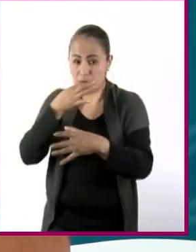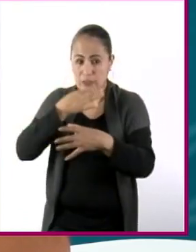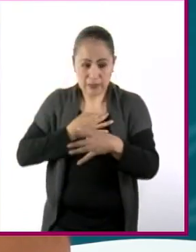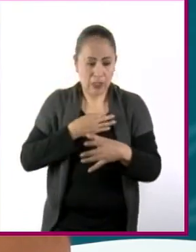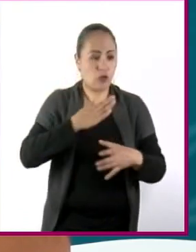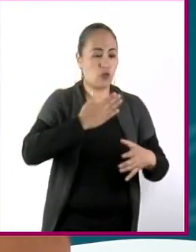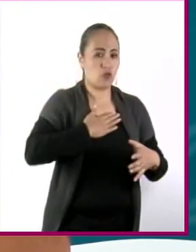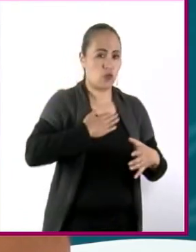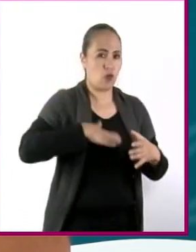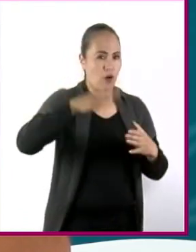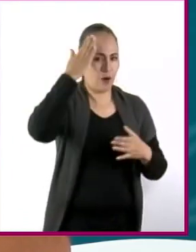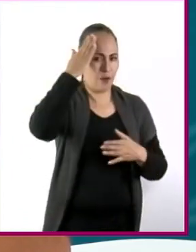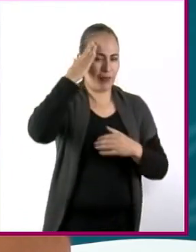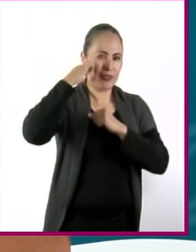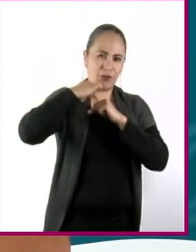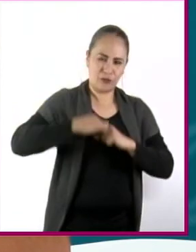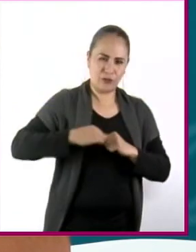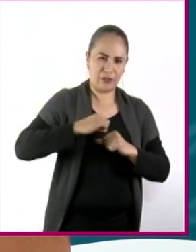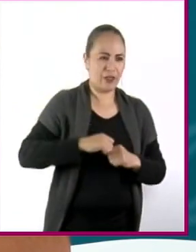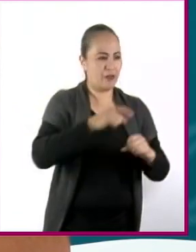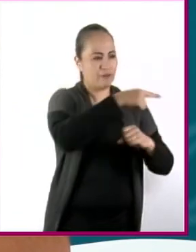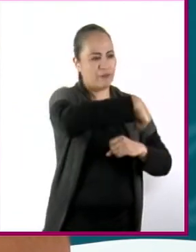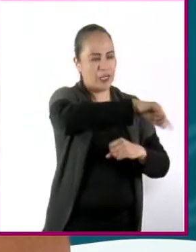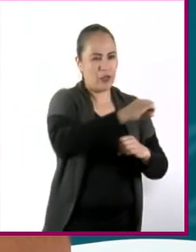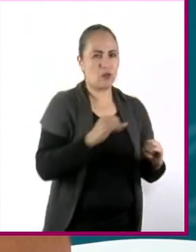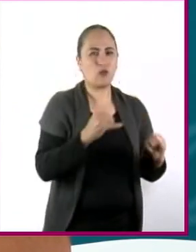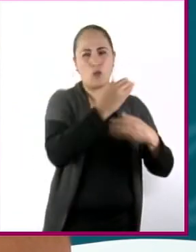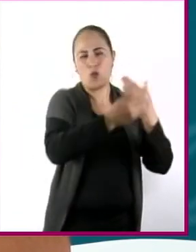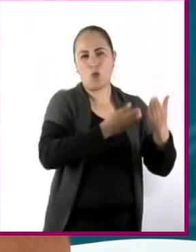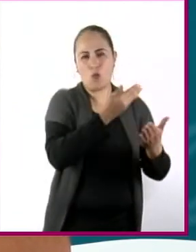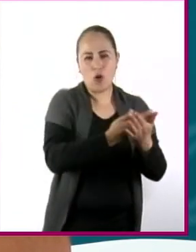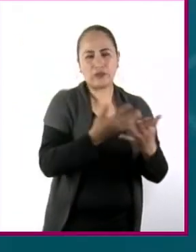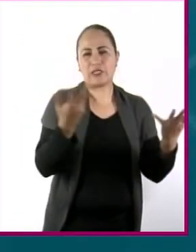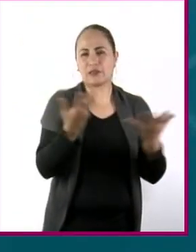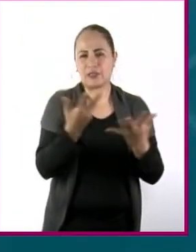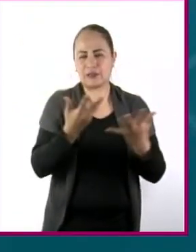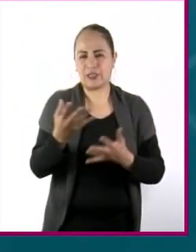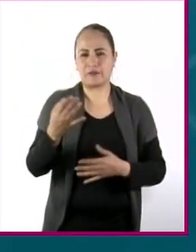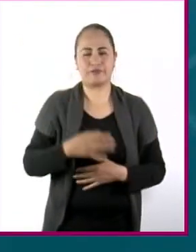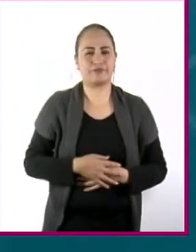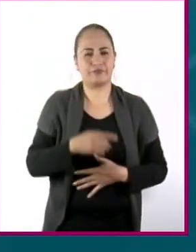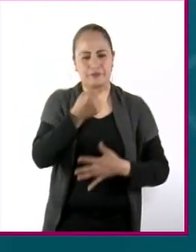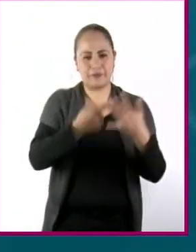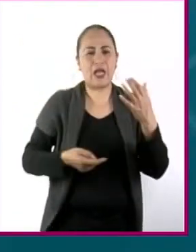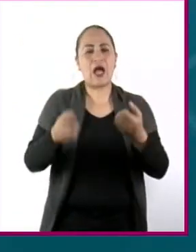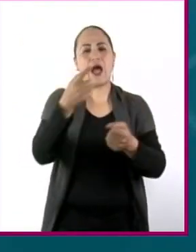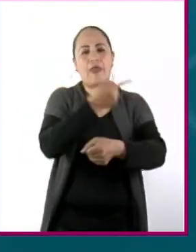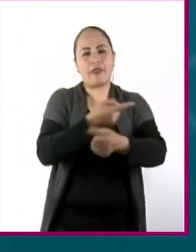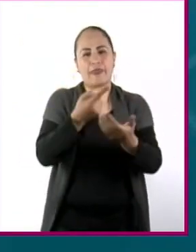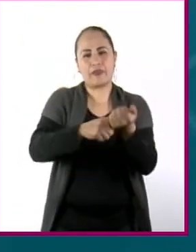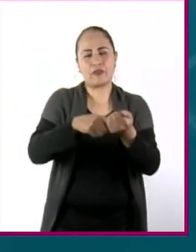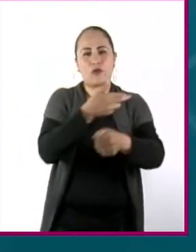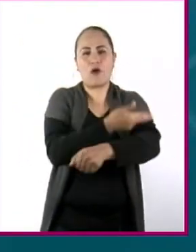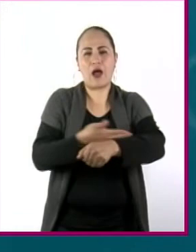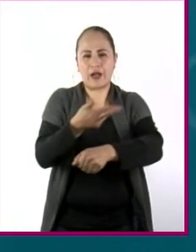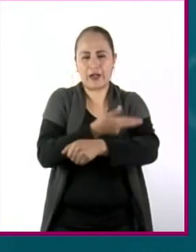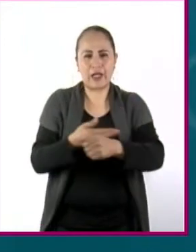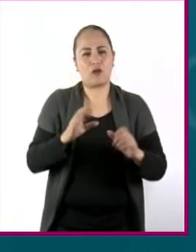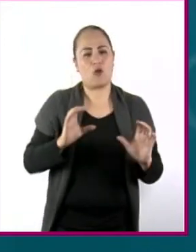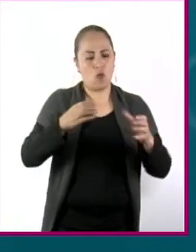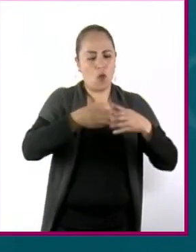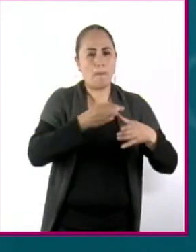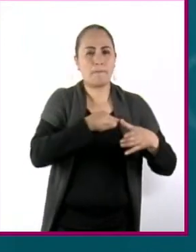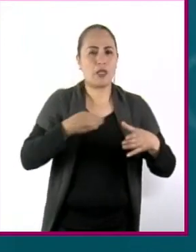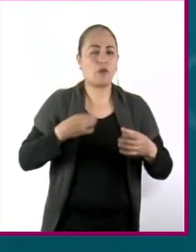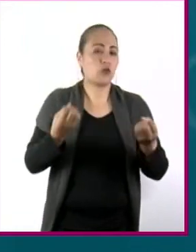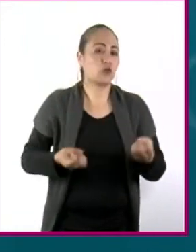de liderazgo y de interconexión entre las distintas voces, propuestas y acciones. La estructura organizativa, la cantidad de integrantes y